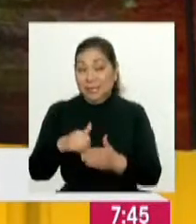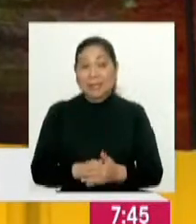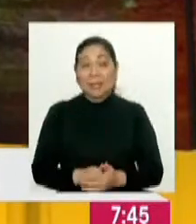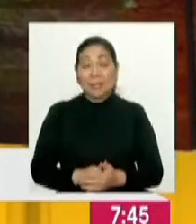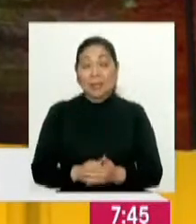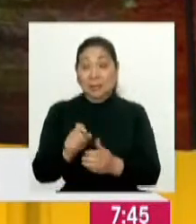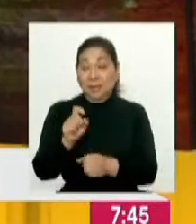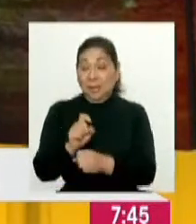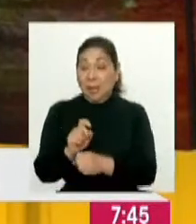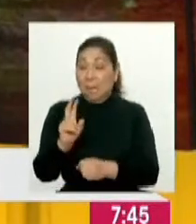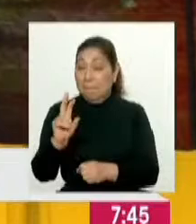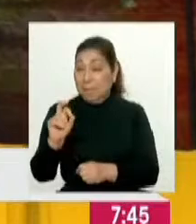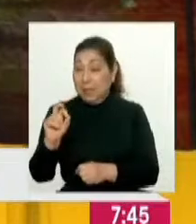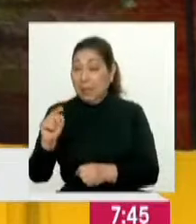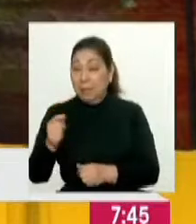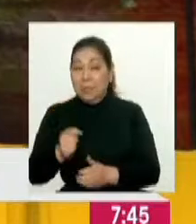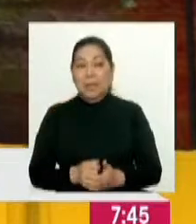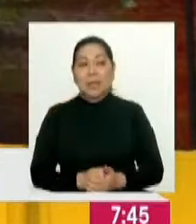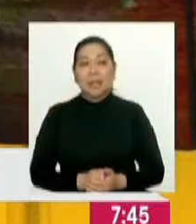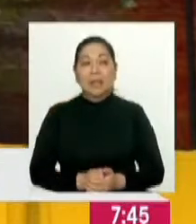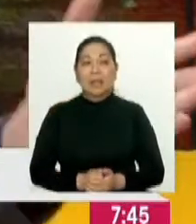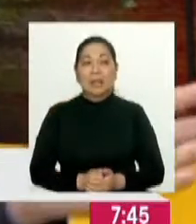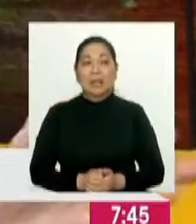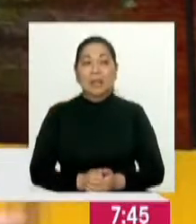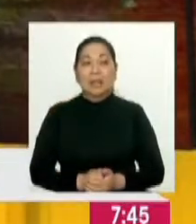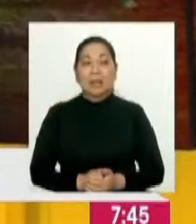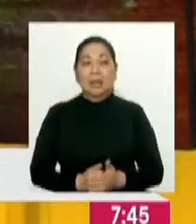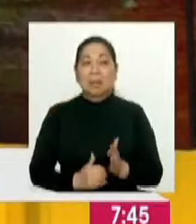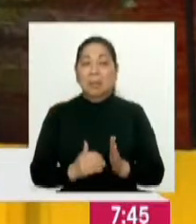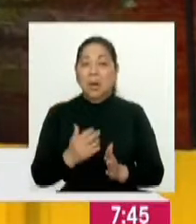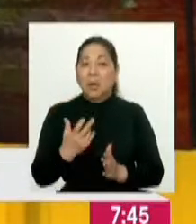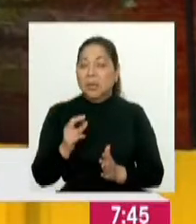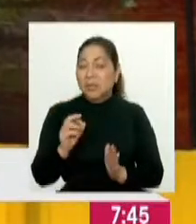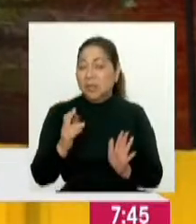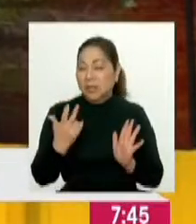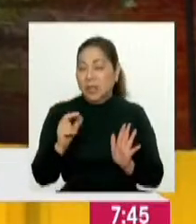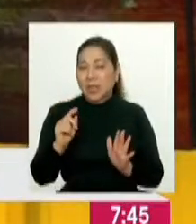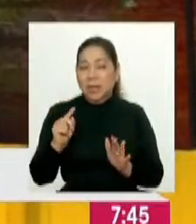Se capacitó a 20 mil mencionadas, de más de 80 mil.